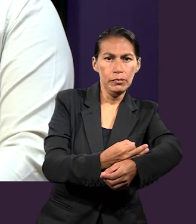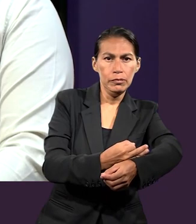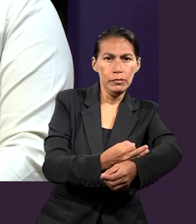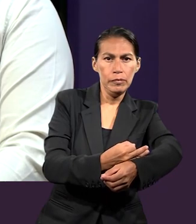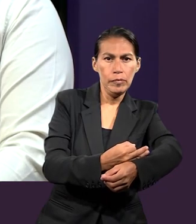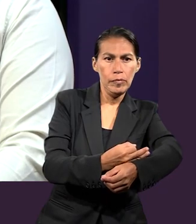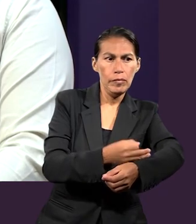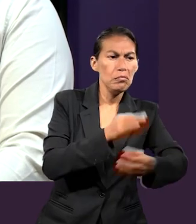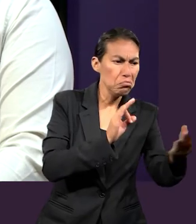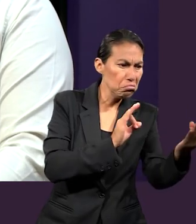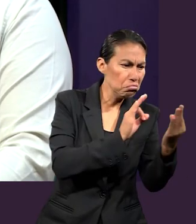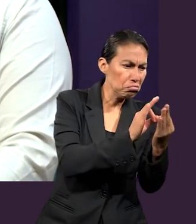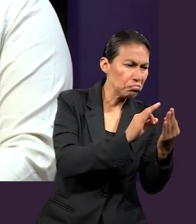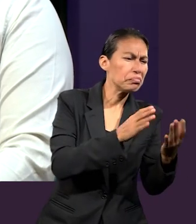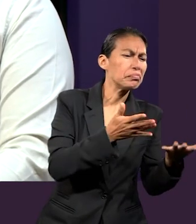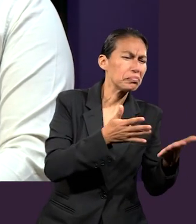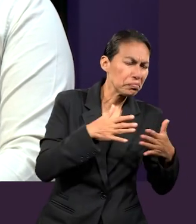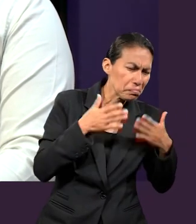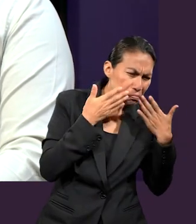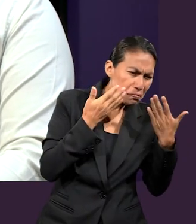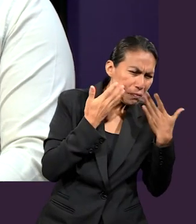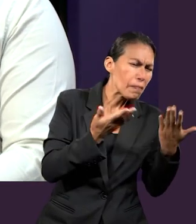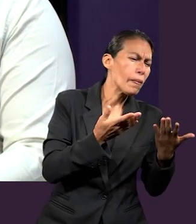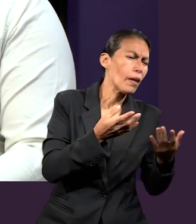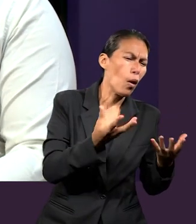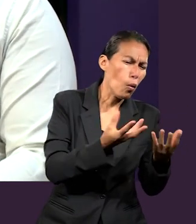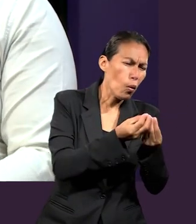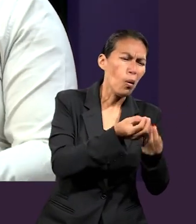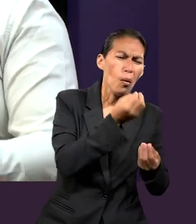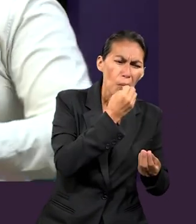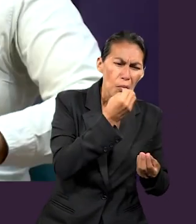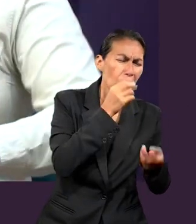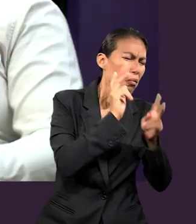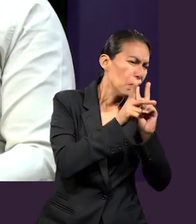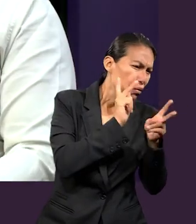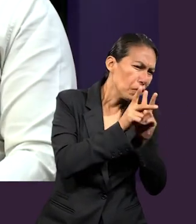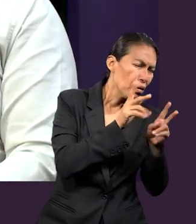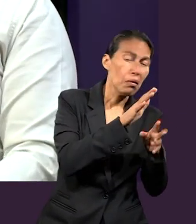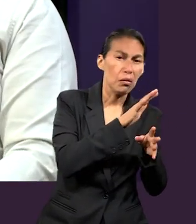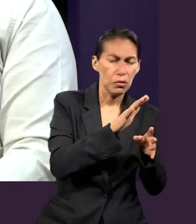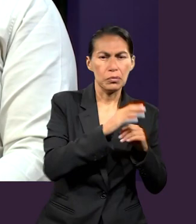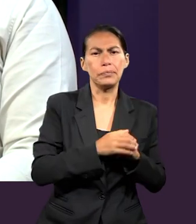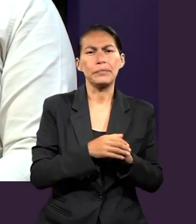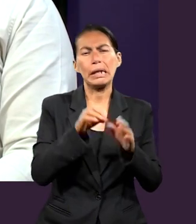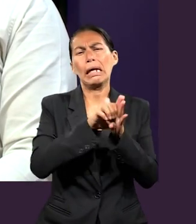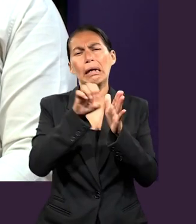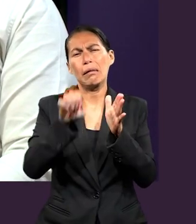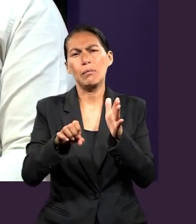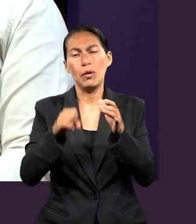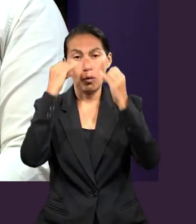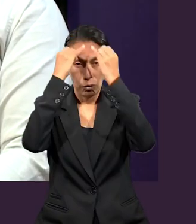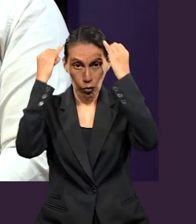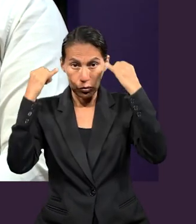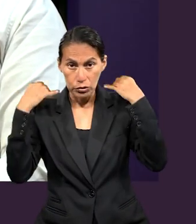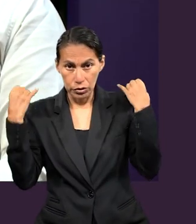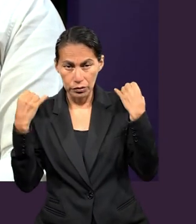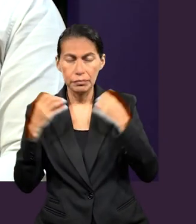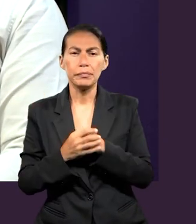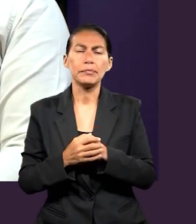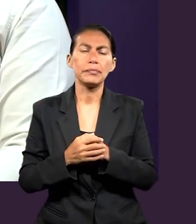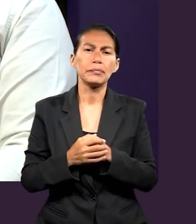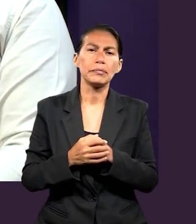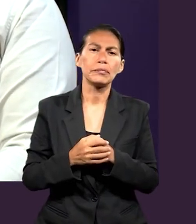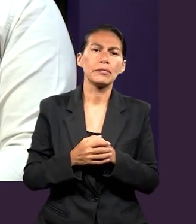que realmente estaba cercano a la familia, convivía con ellos, comía a veces con ellos. Me recuerda el ejemplo de José.